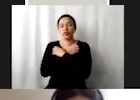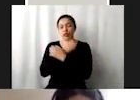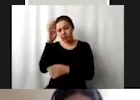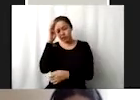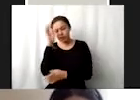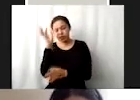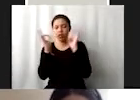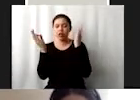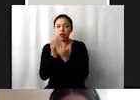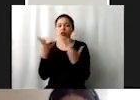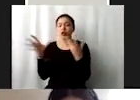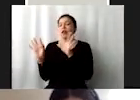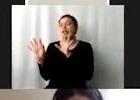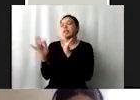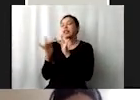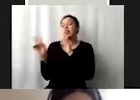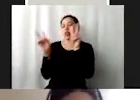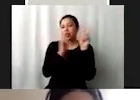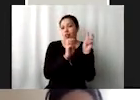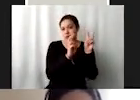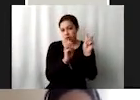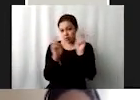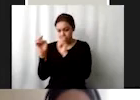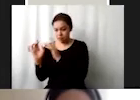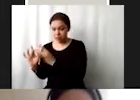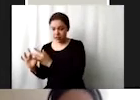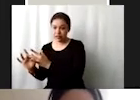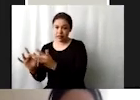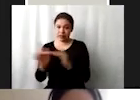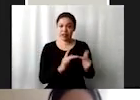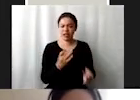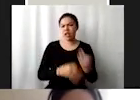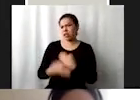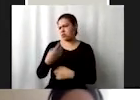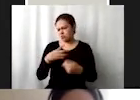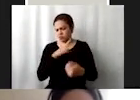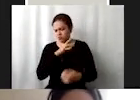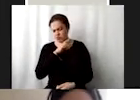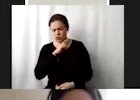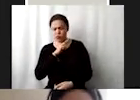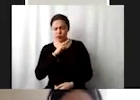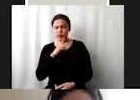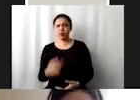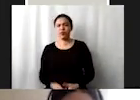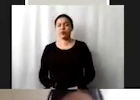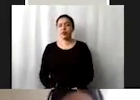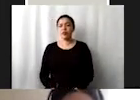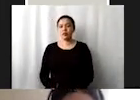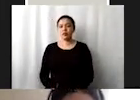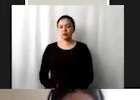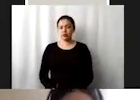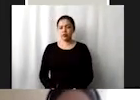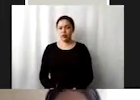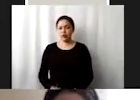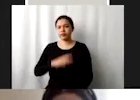manera interconectada con el resto de problemáticas que nos aquejan. Y, bueno, otra meta más que anda por